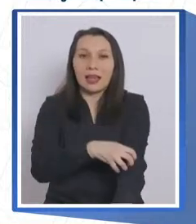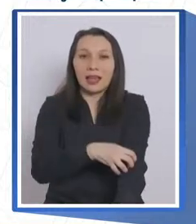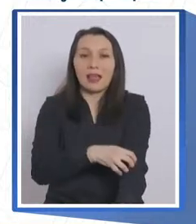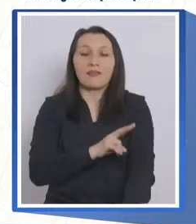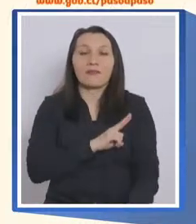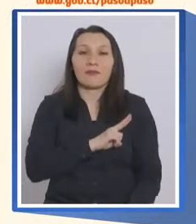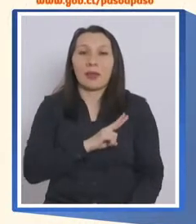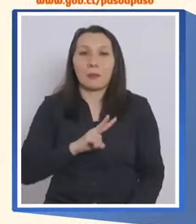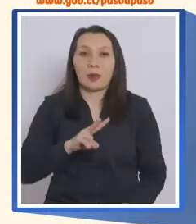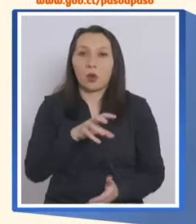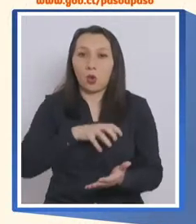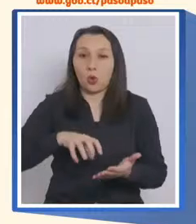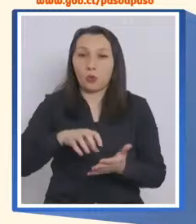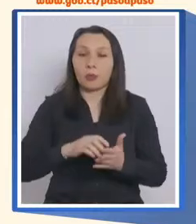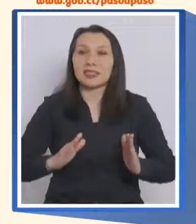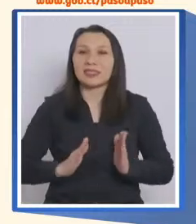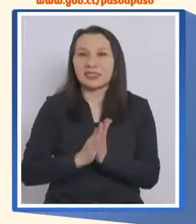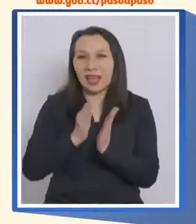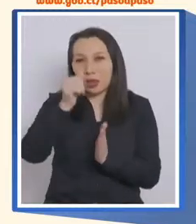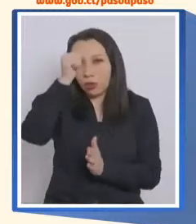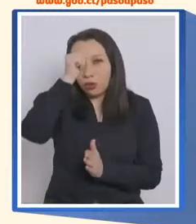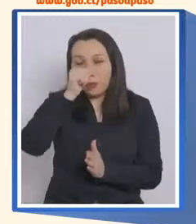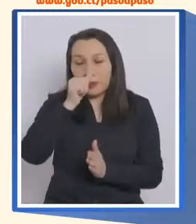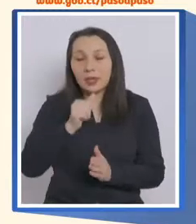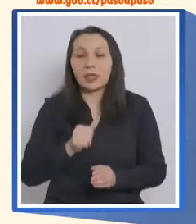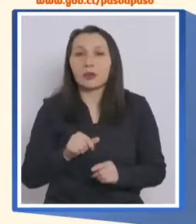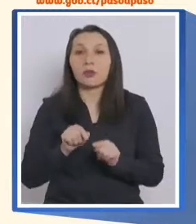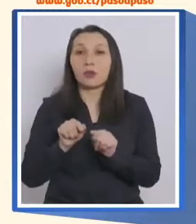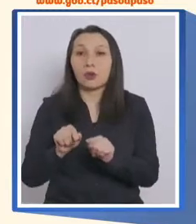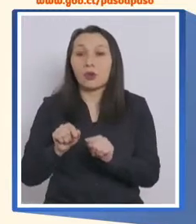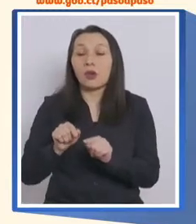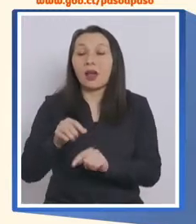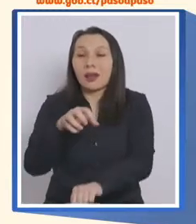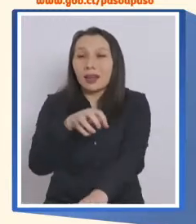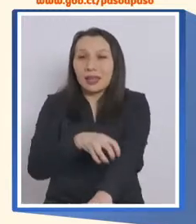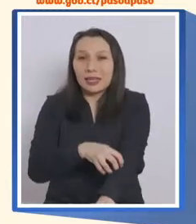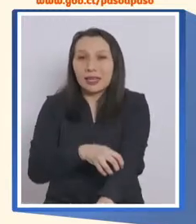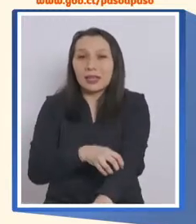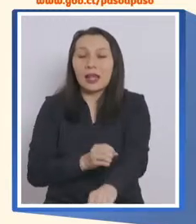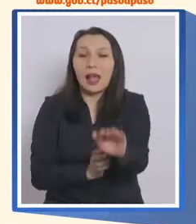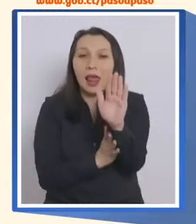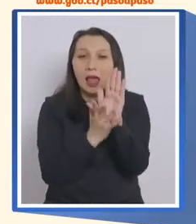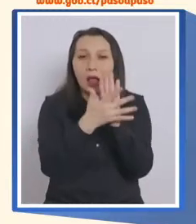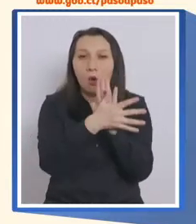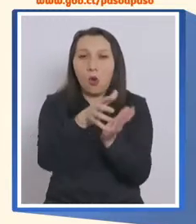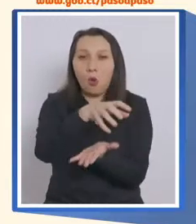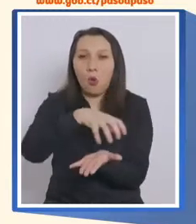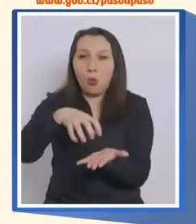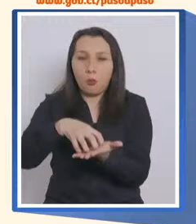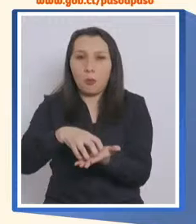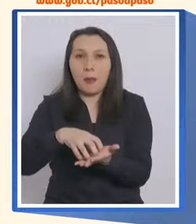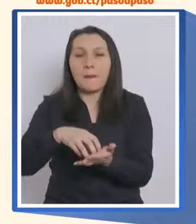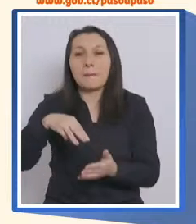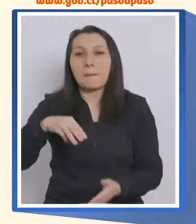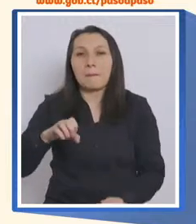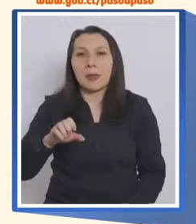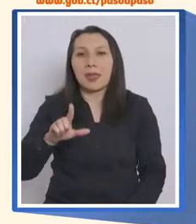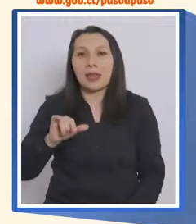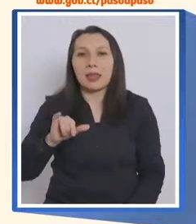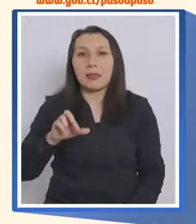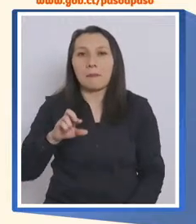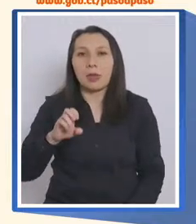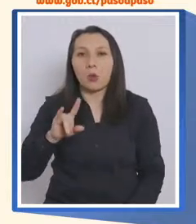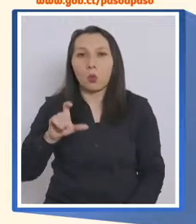de Valparaíso, la comuna de Santo Domingo, y en la región de La Araucanía, la comuna de Melipeuco.